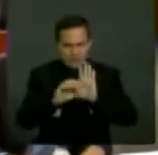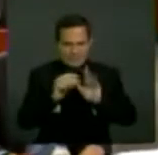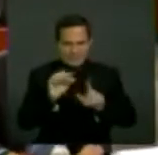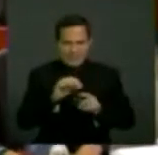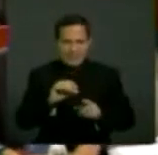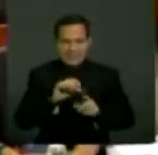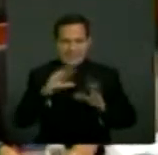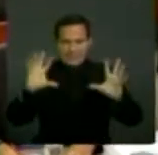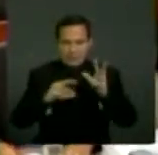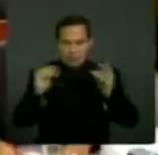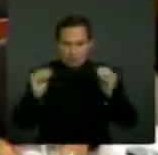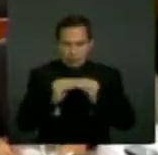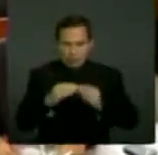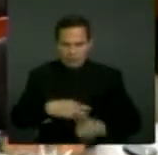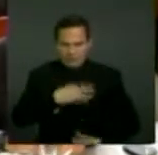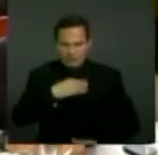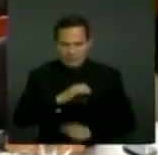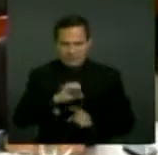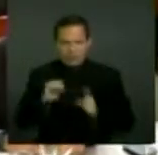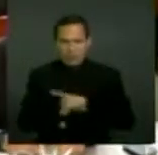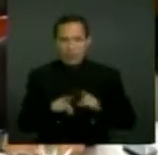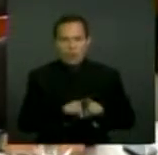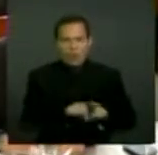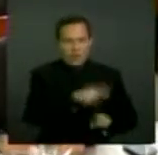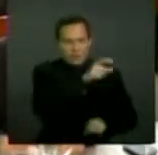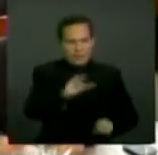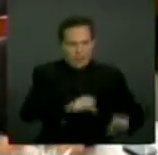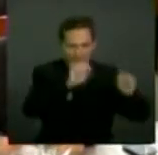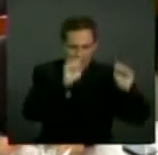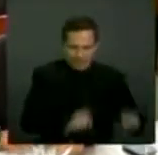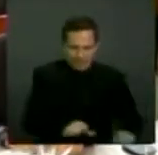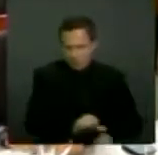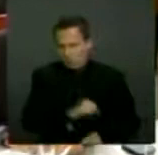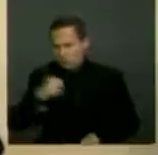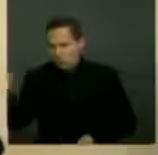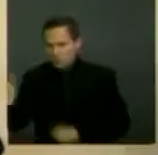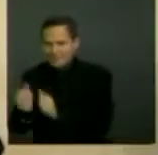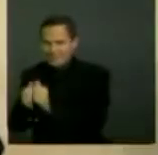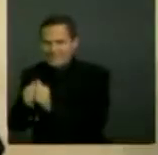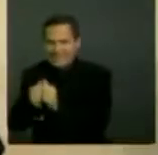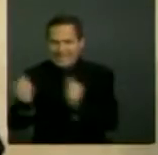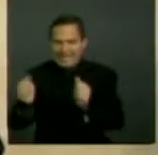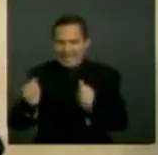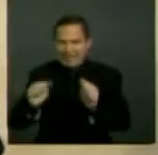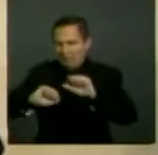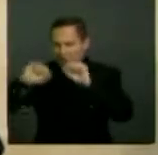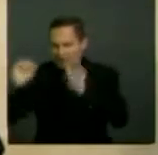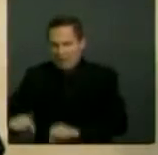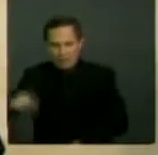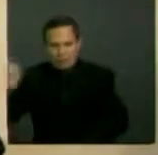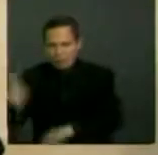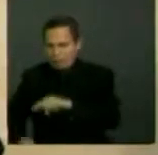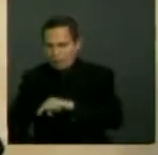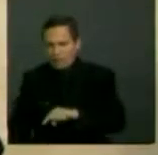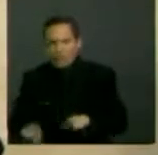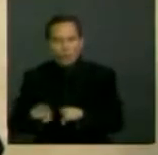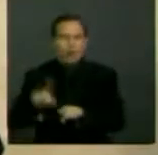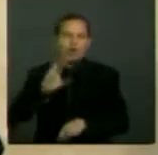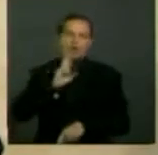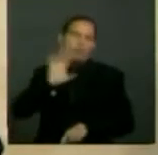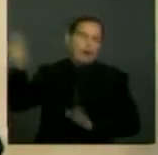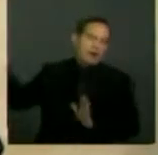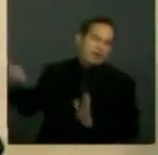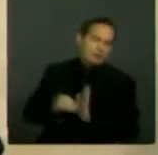en negocios jurídicos, lo cual es un marco heredado directamente del derecho romano. Así, nuestra normativa actual consagra las figuras de interdicción